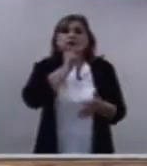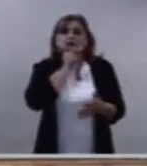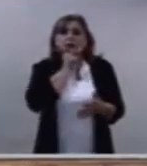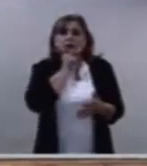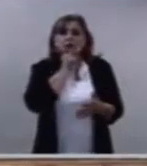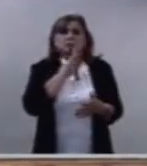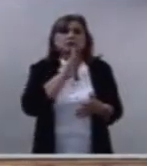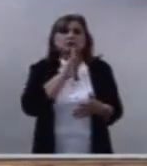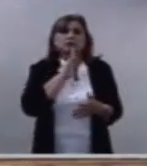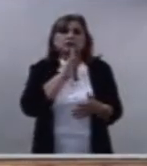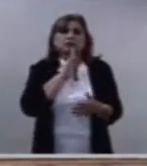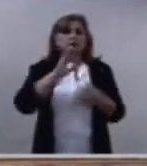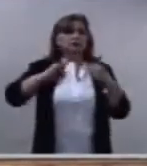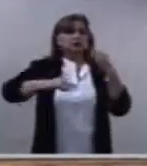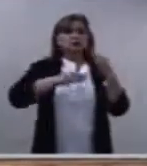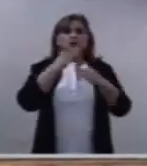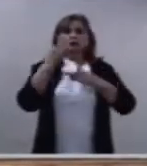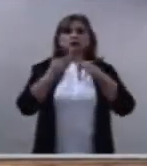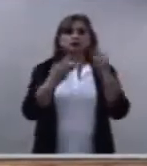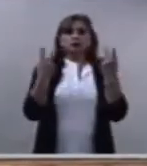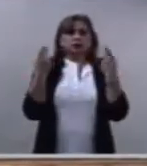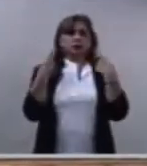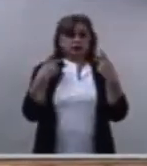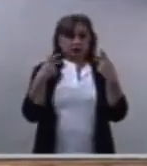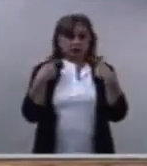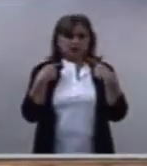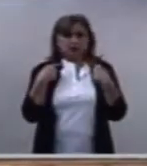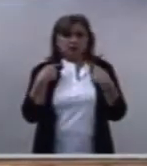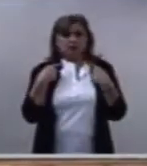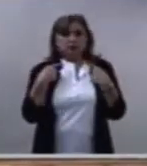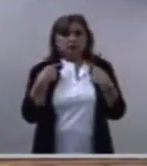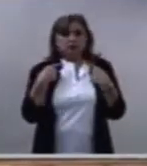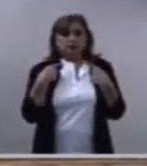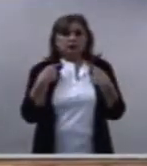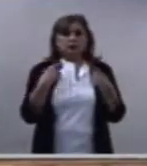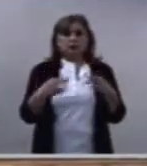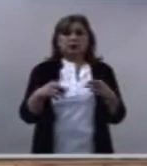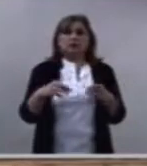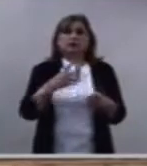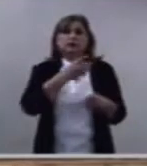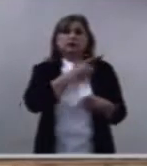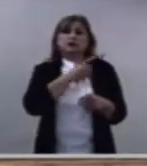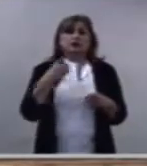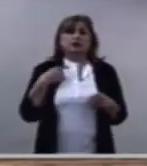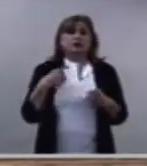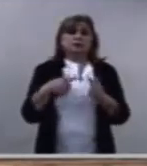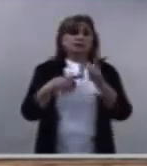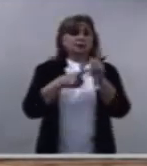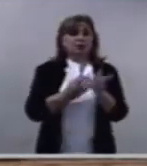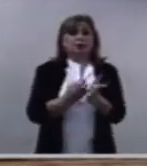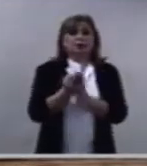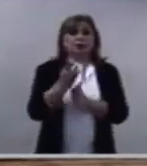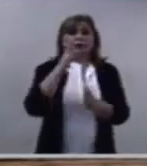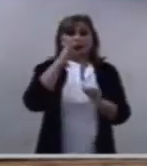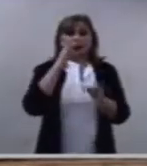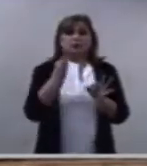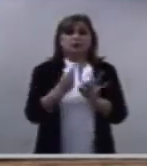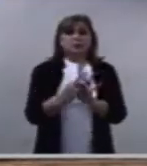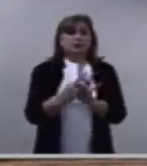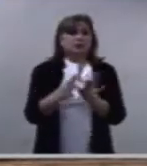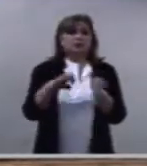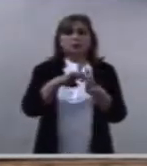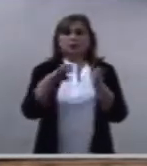sino de todos aquellos que tenemos una responsabilidad. un servidor,